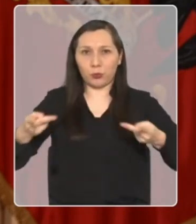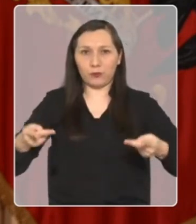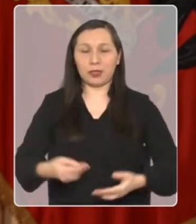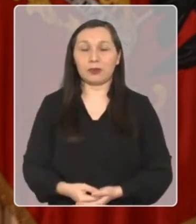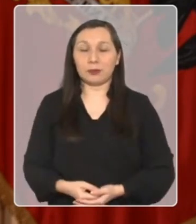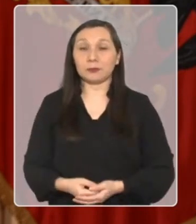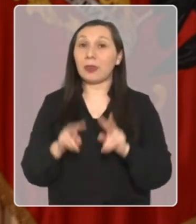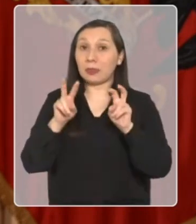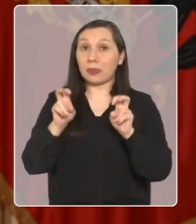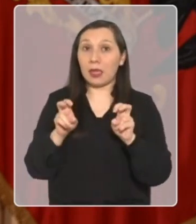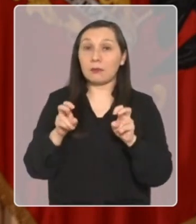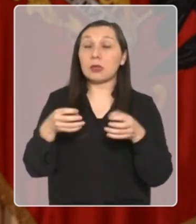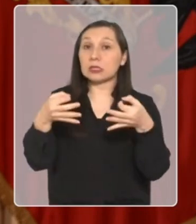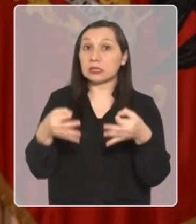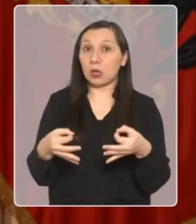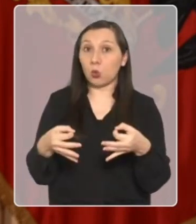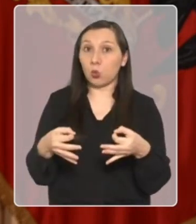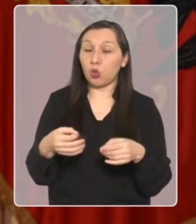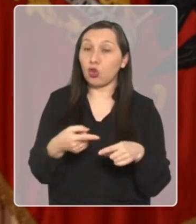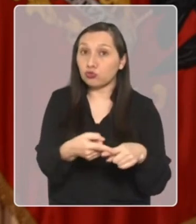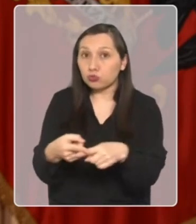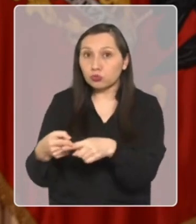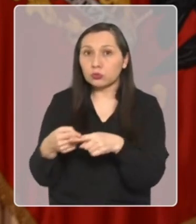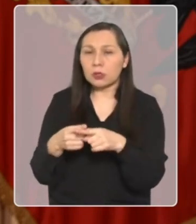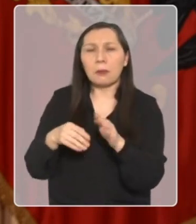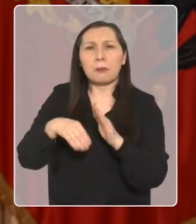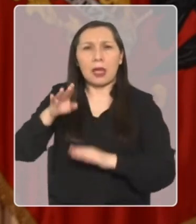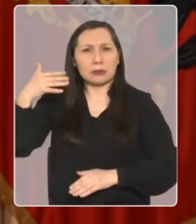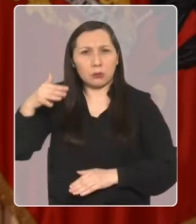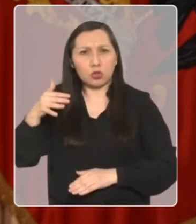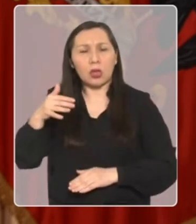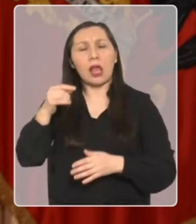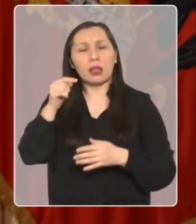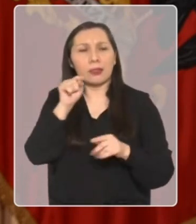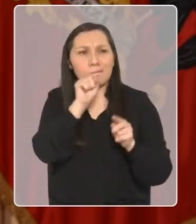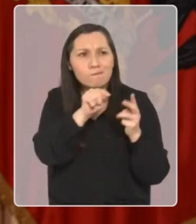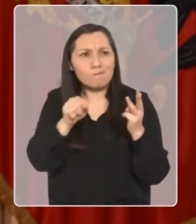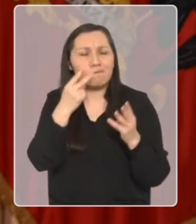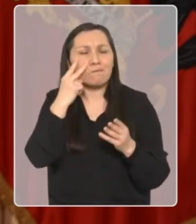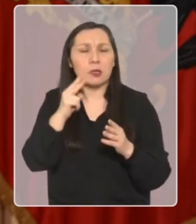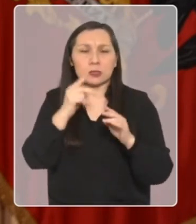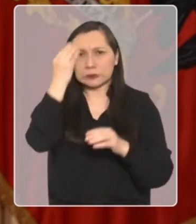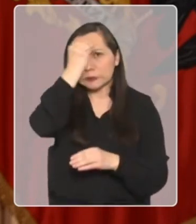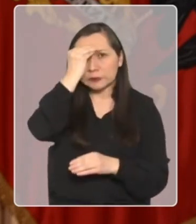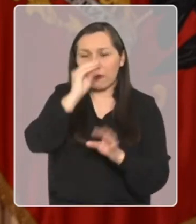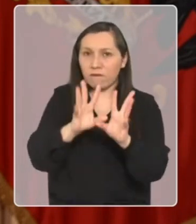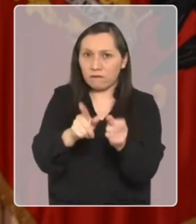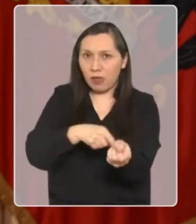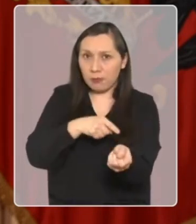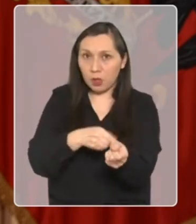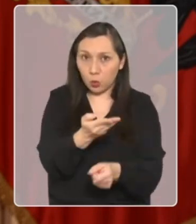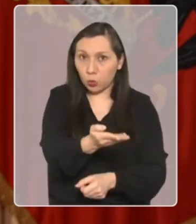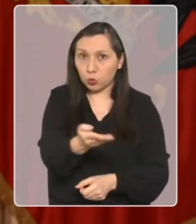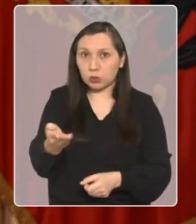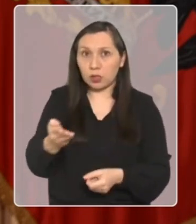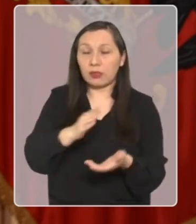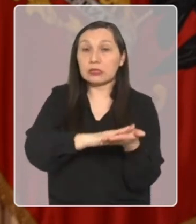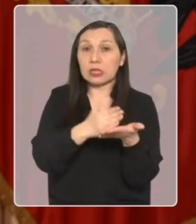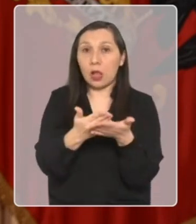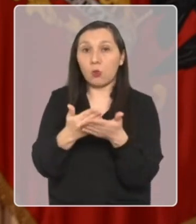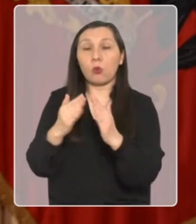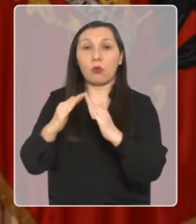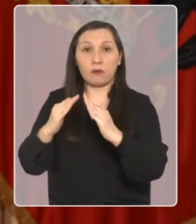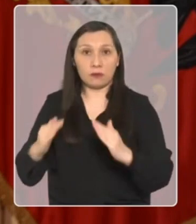públicos. En materia de seguridad social, hemos priorizado las áreas que más les preocupan a las familias, a ustedes,